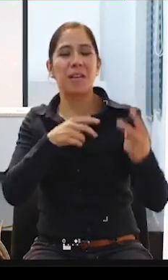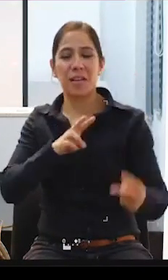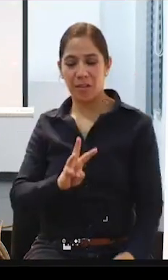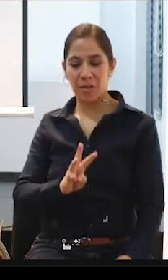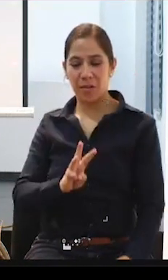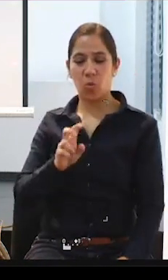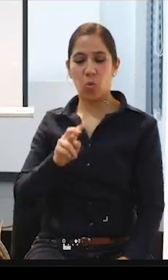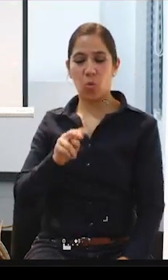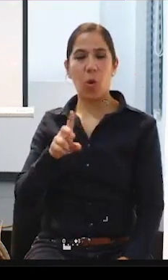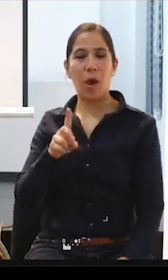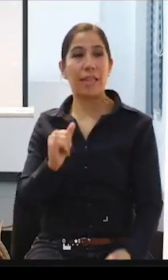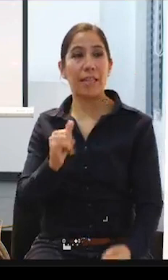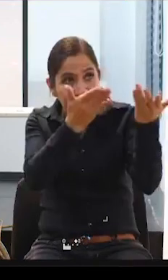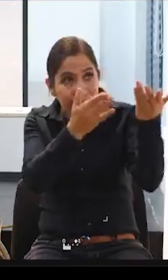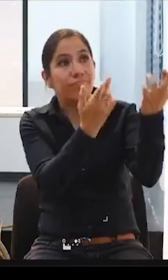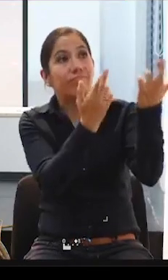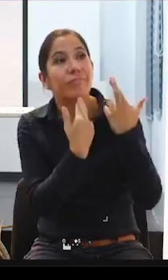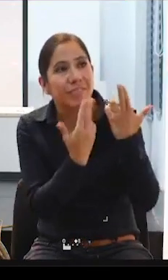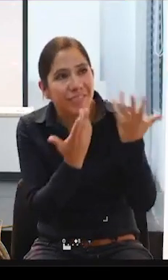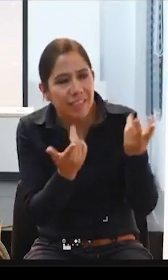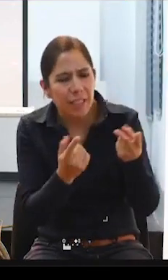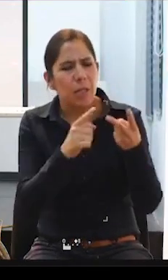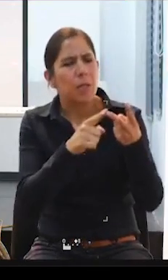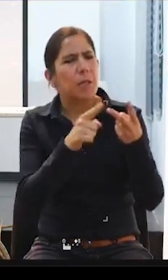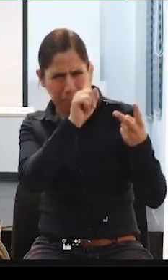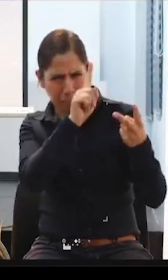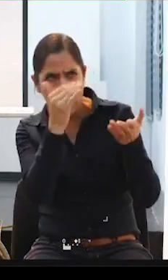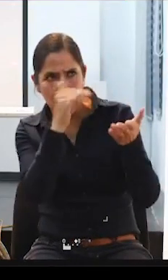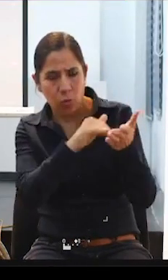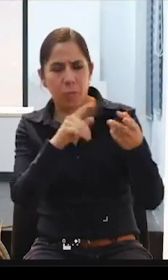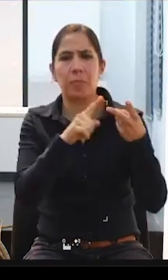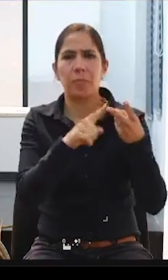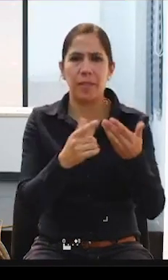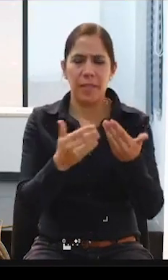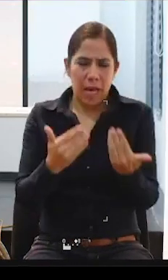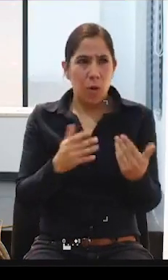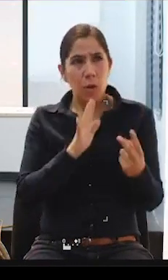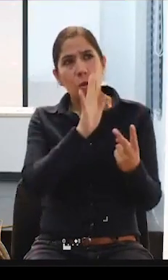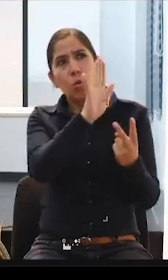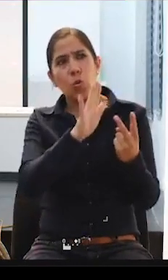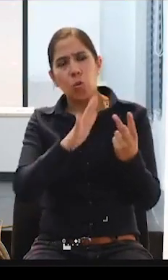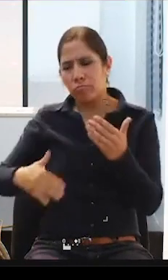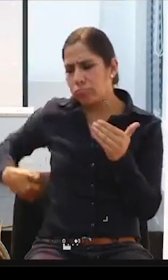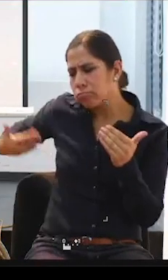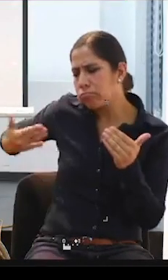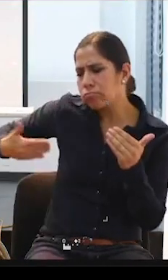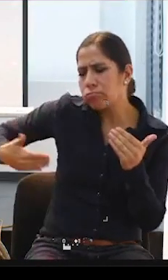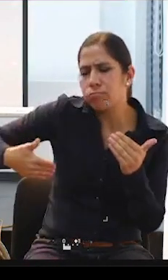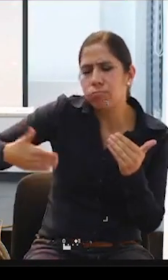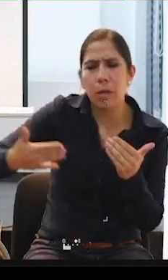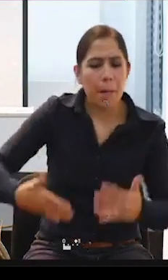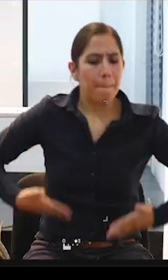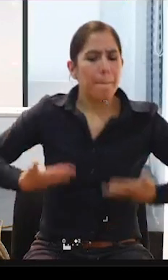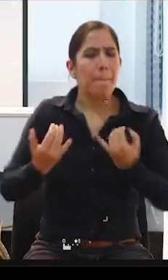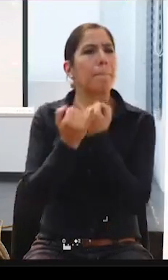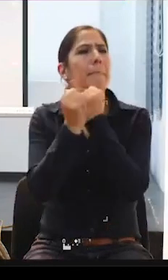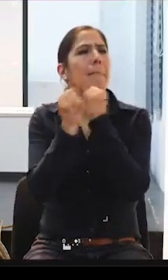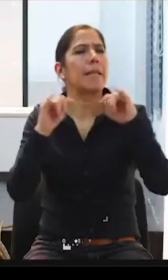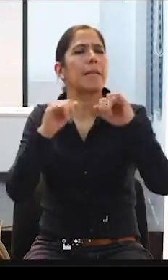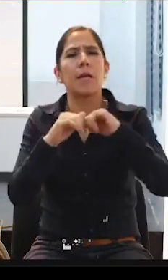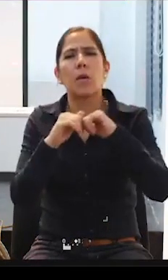repito la pregunta de ¿cuál es el camino recorrido por el movimiento de vida independiente en la reivindicación de derechos